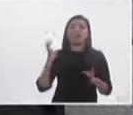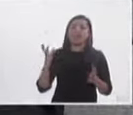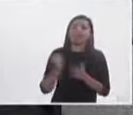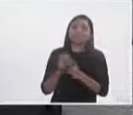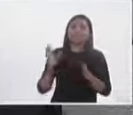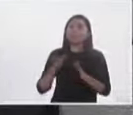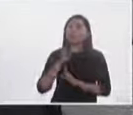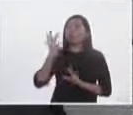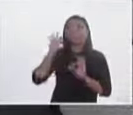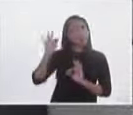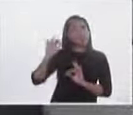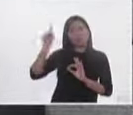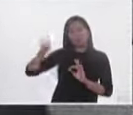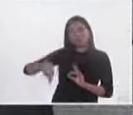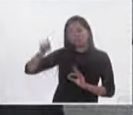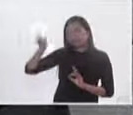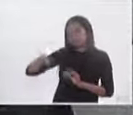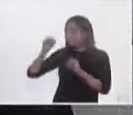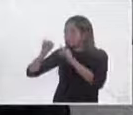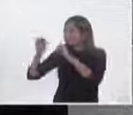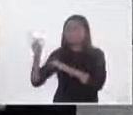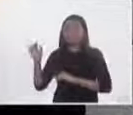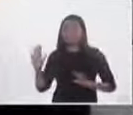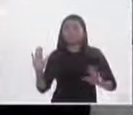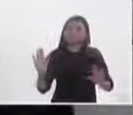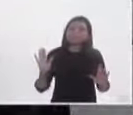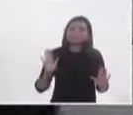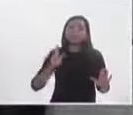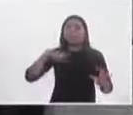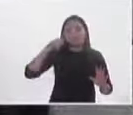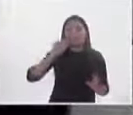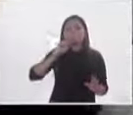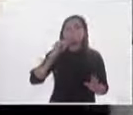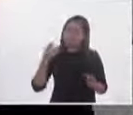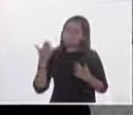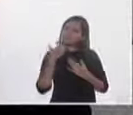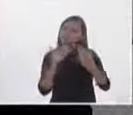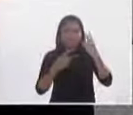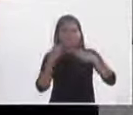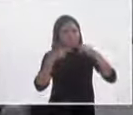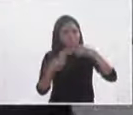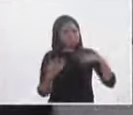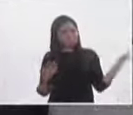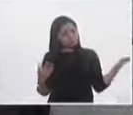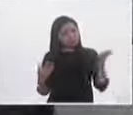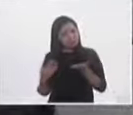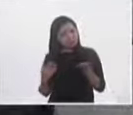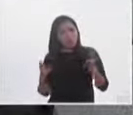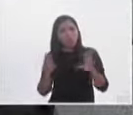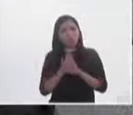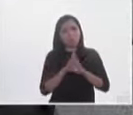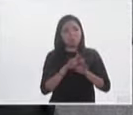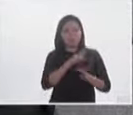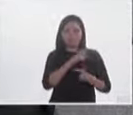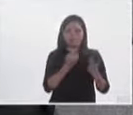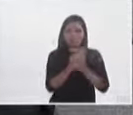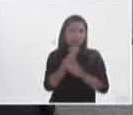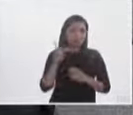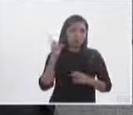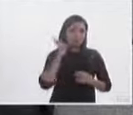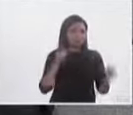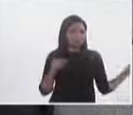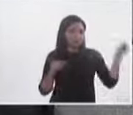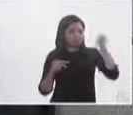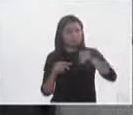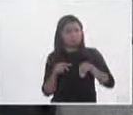un excelente perfil laboral y su suplente pero bueno le damos la bienvenida en lo que corresponde como legislativo a Kumamoto